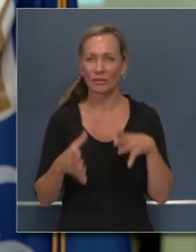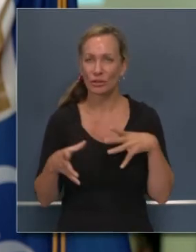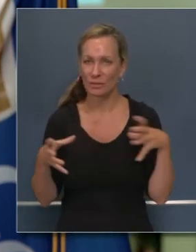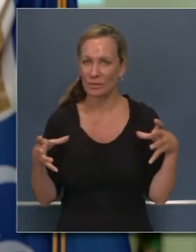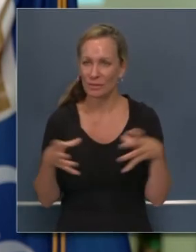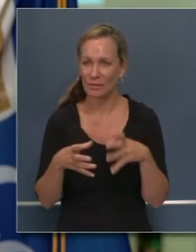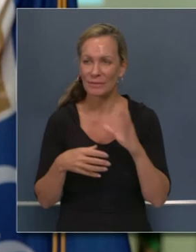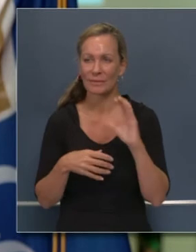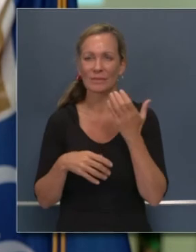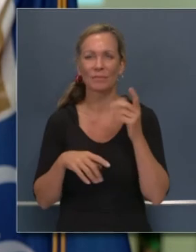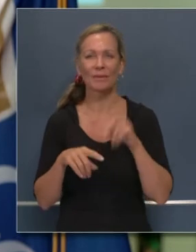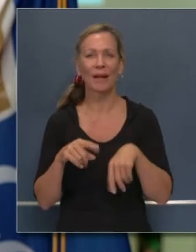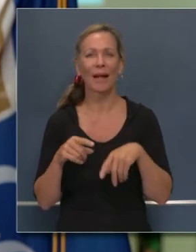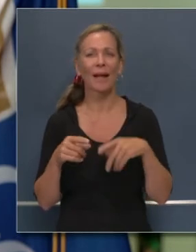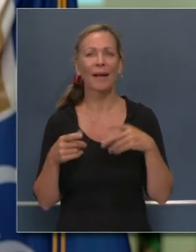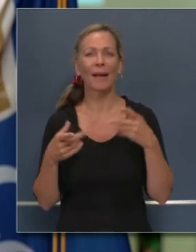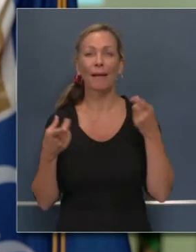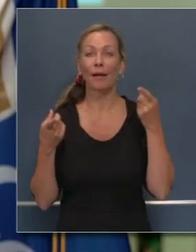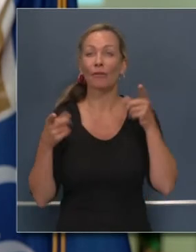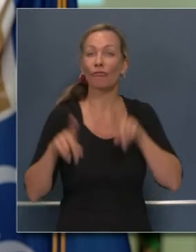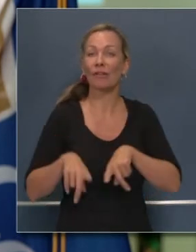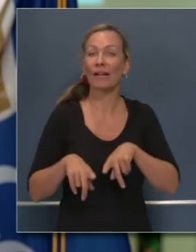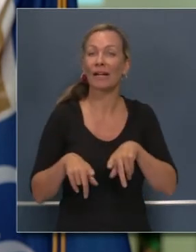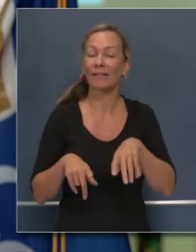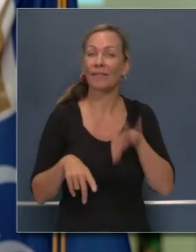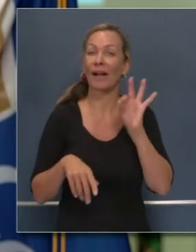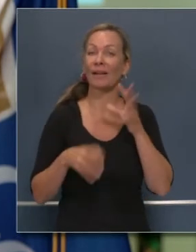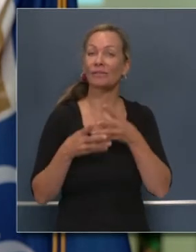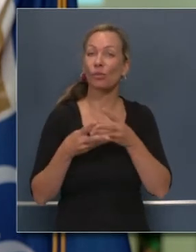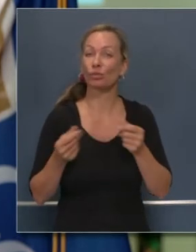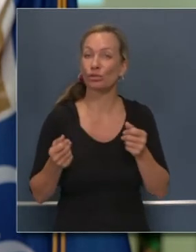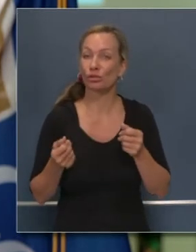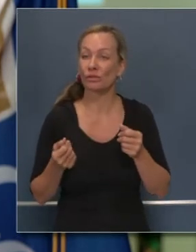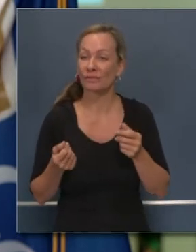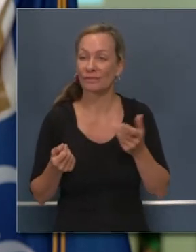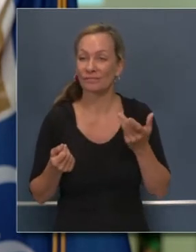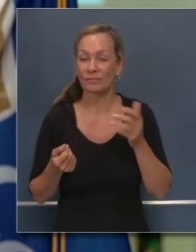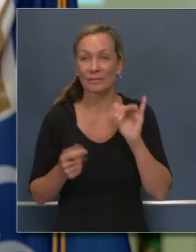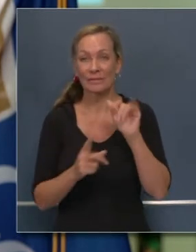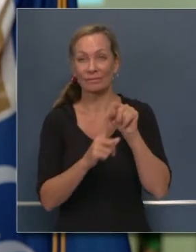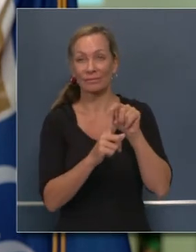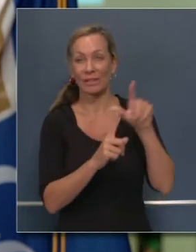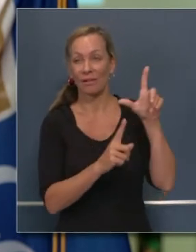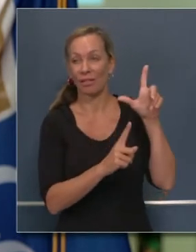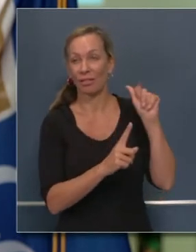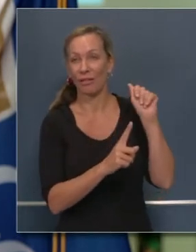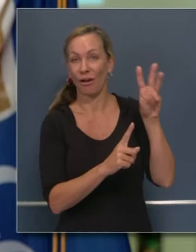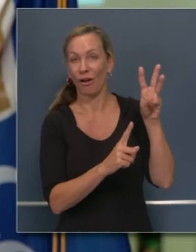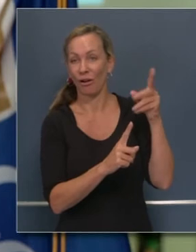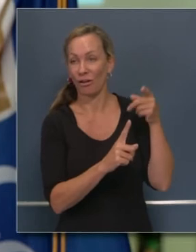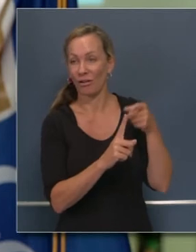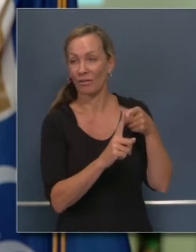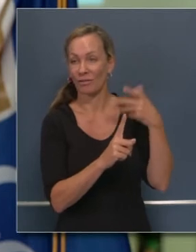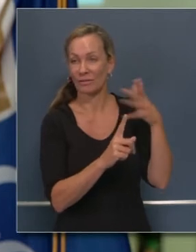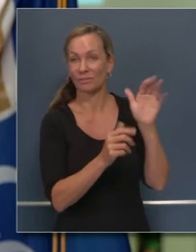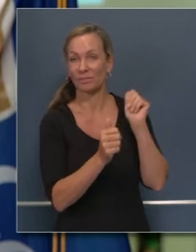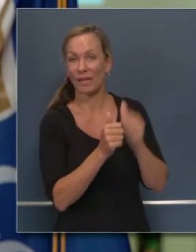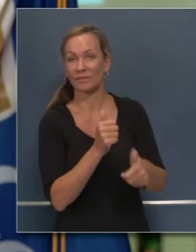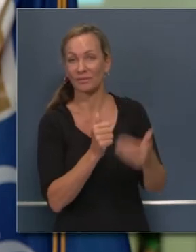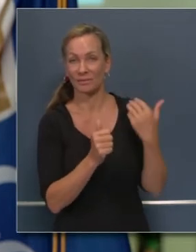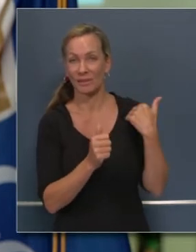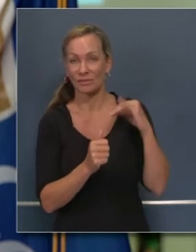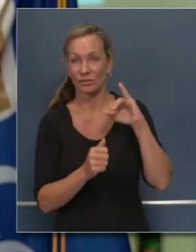no logramos encontrar un acuerdo. Y como consecuencia, llegó esta